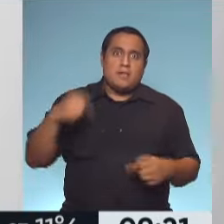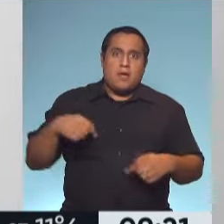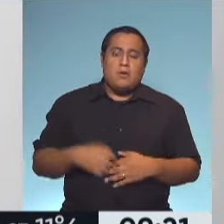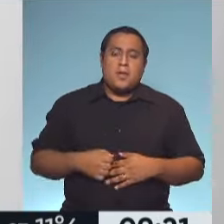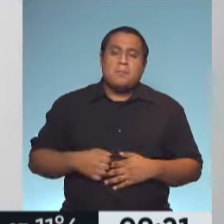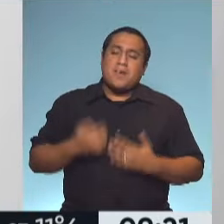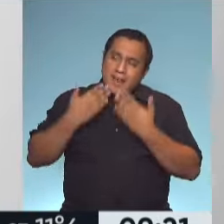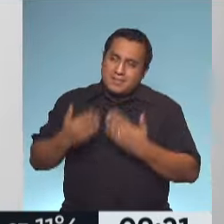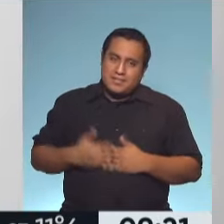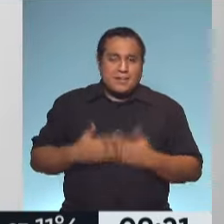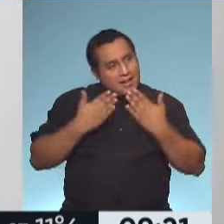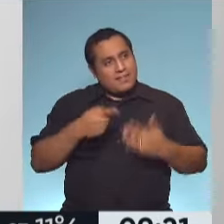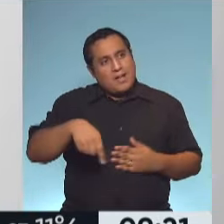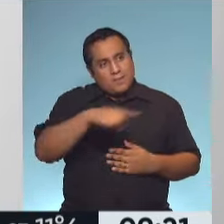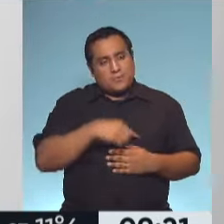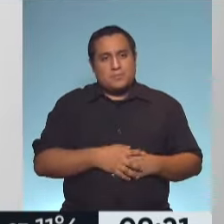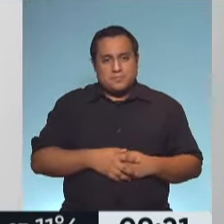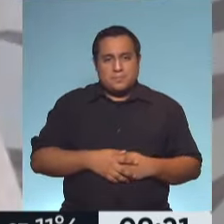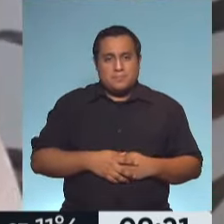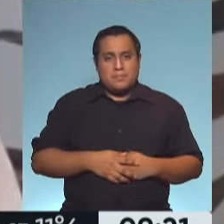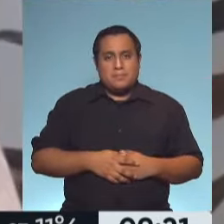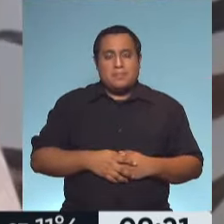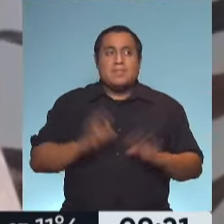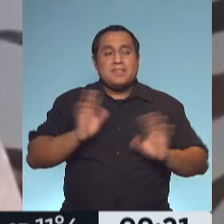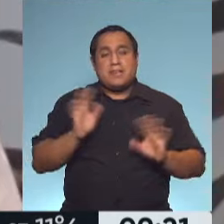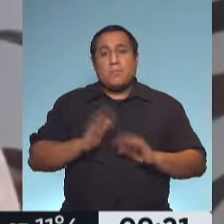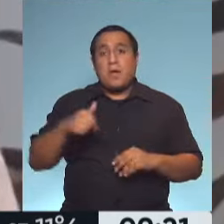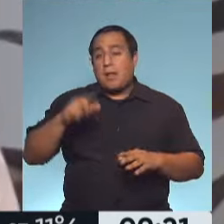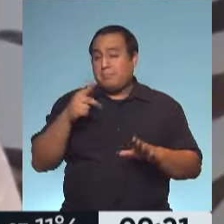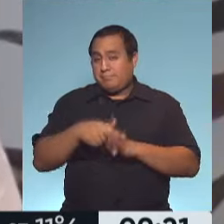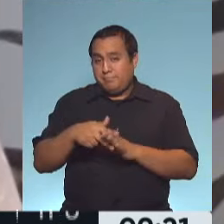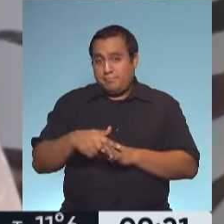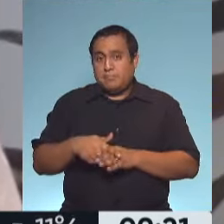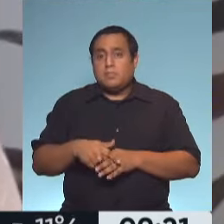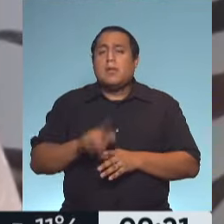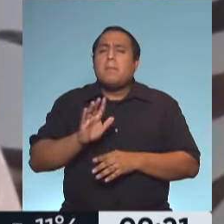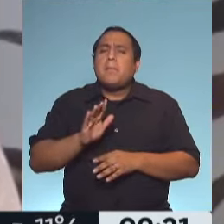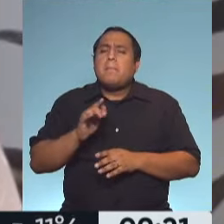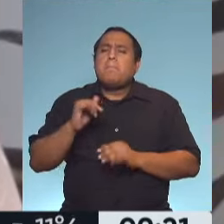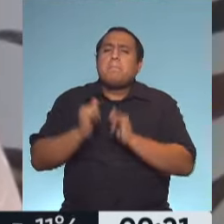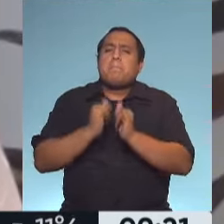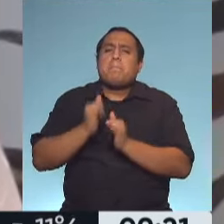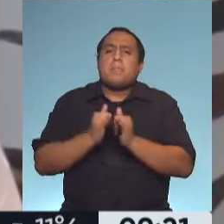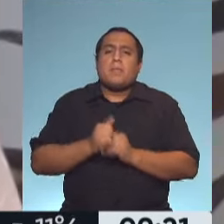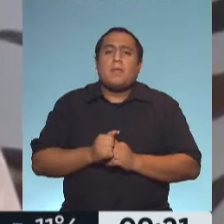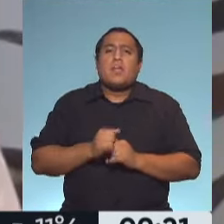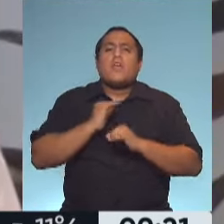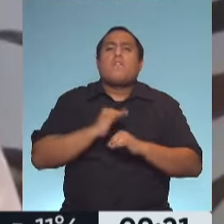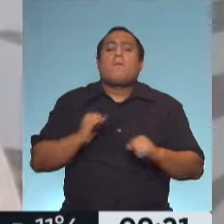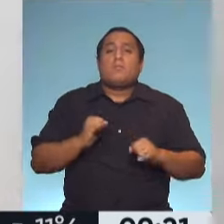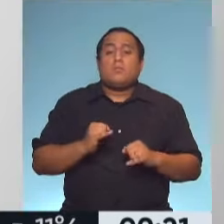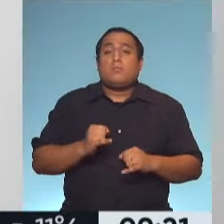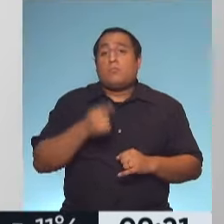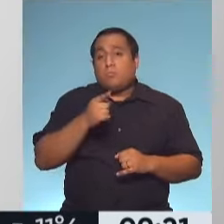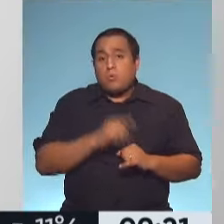Gracias Martín. Gracias a vos, Natalia, después. Chao. Hacemos una pausa, pero vamos a hacer un repaso también sobre la información que tenés que